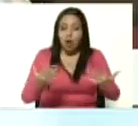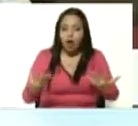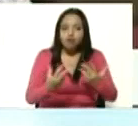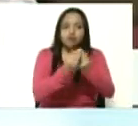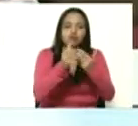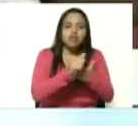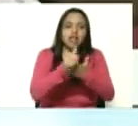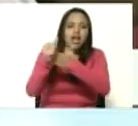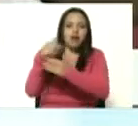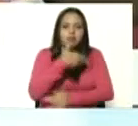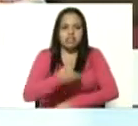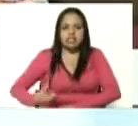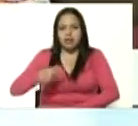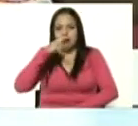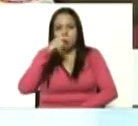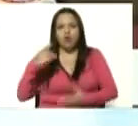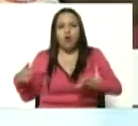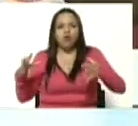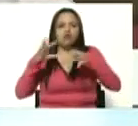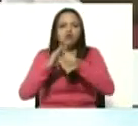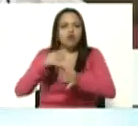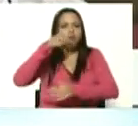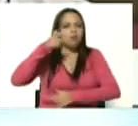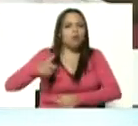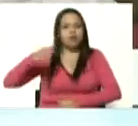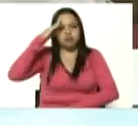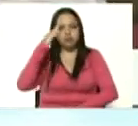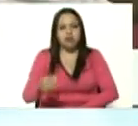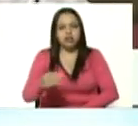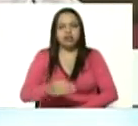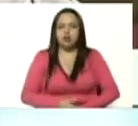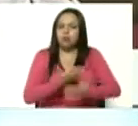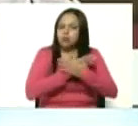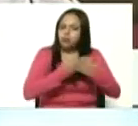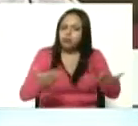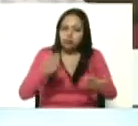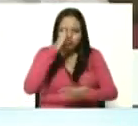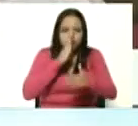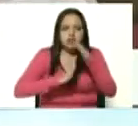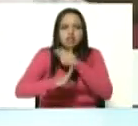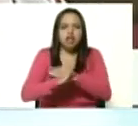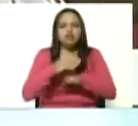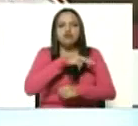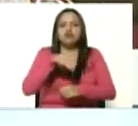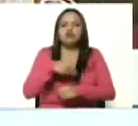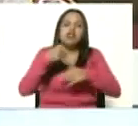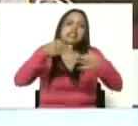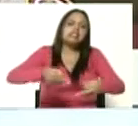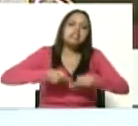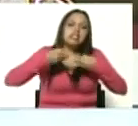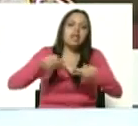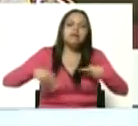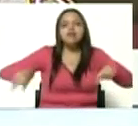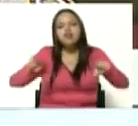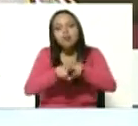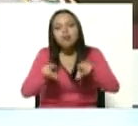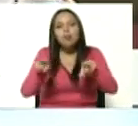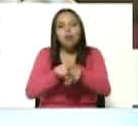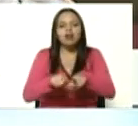con nuestra sencillez nuestra nobleza de pueblo nosotros exportamos como siempre nos ha tocado